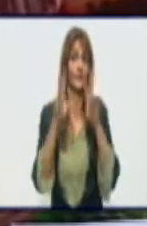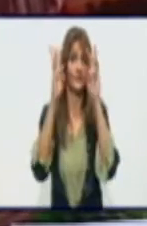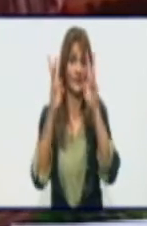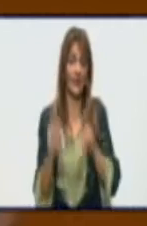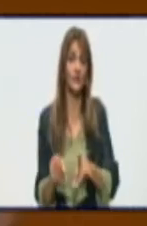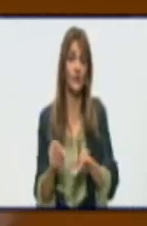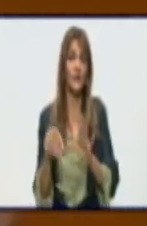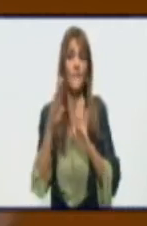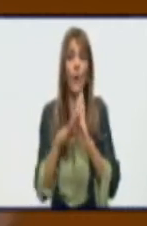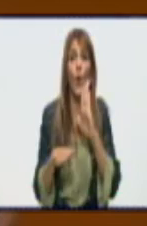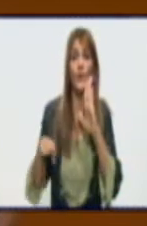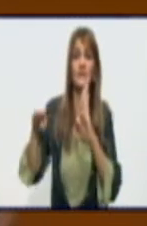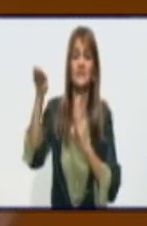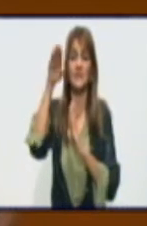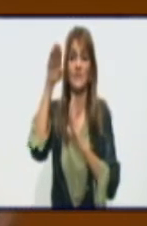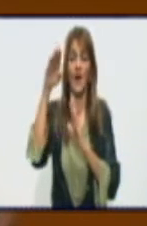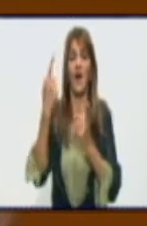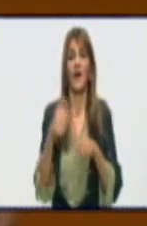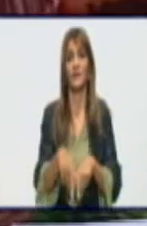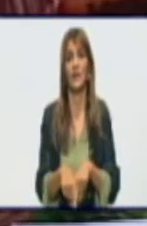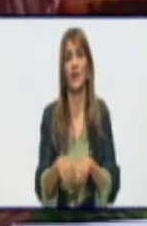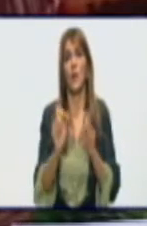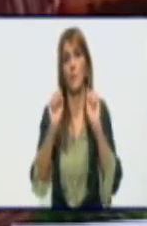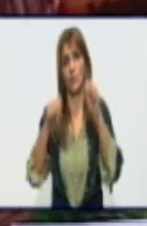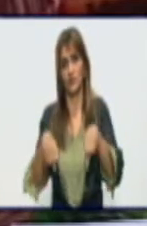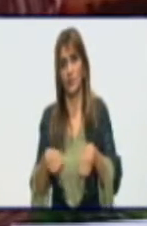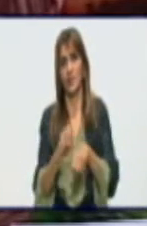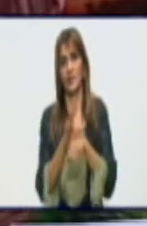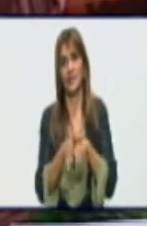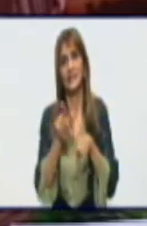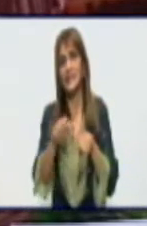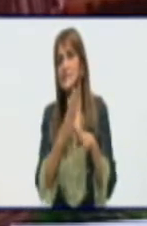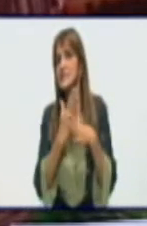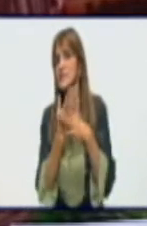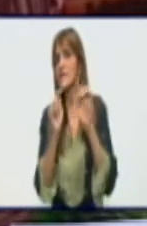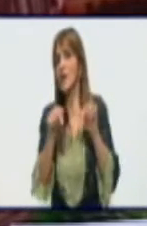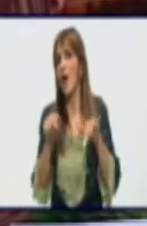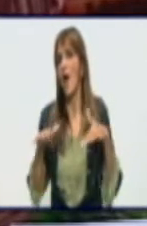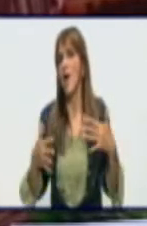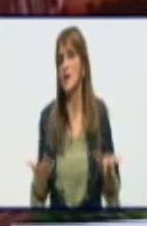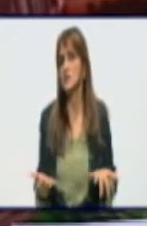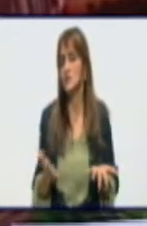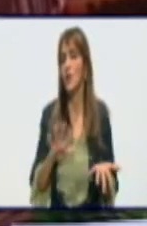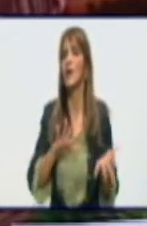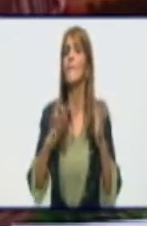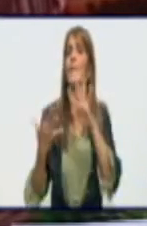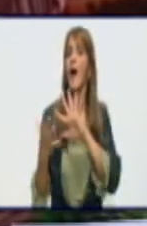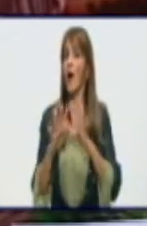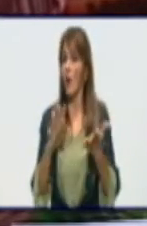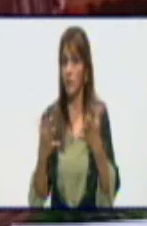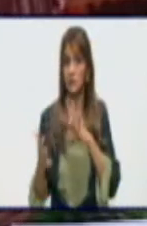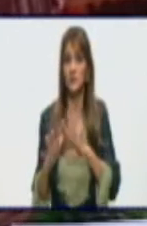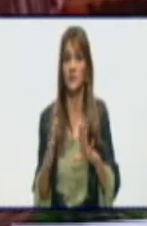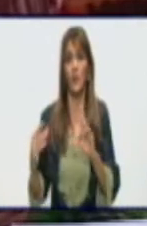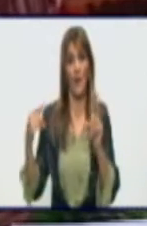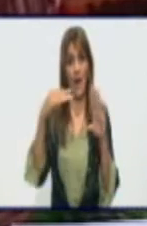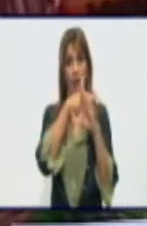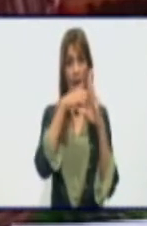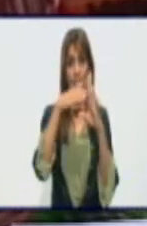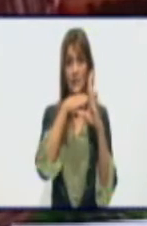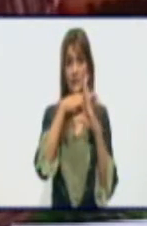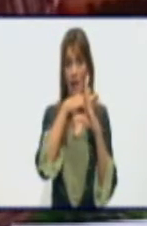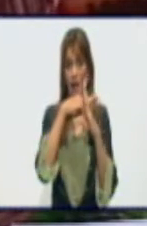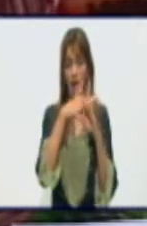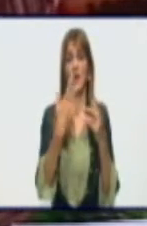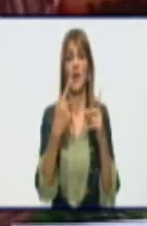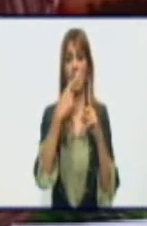de los sospechosos. ¿Qué dice el pronóstico? Que alrededor de la mitad de las personas sospechosas a la